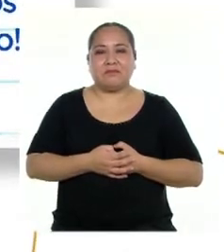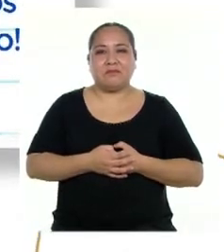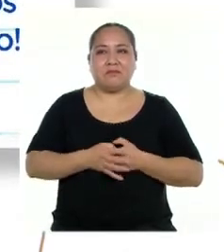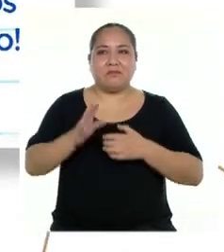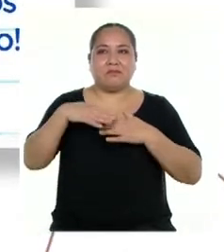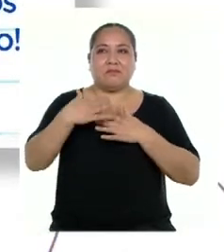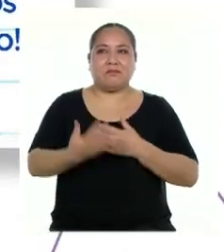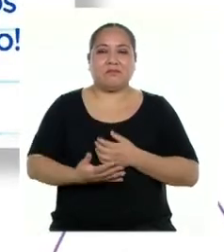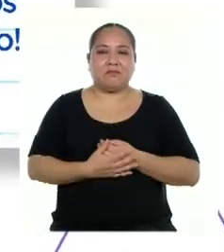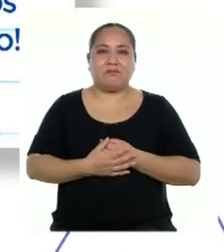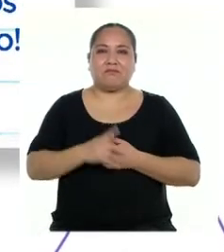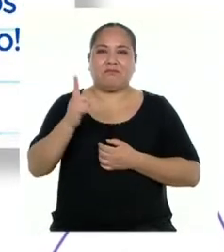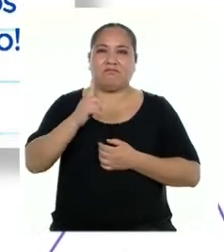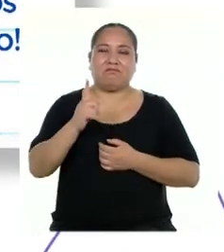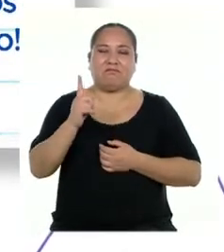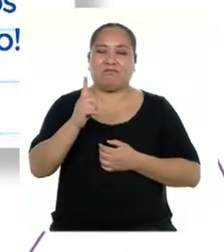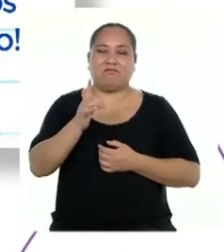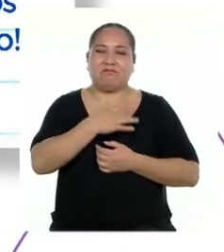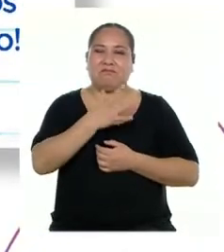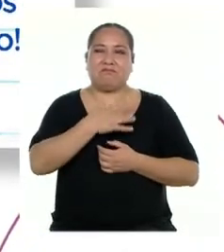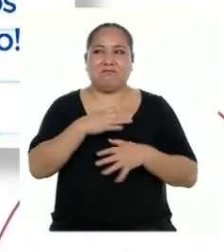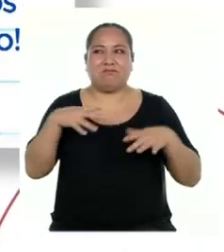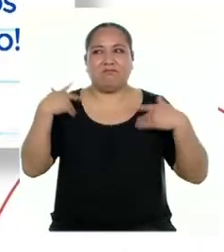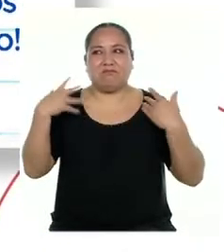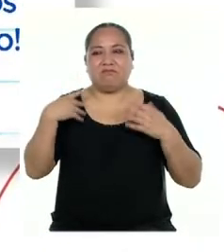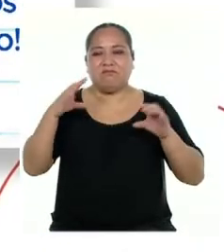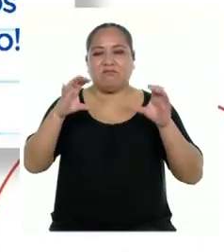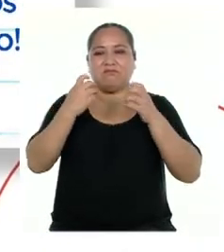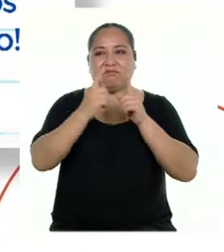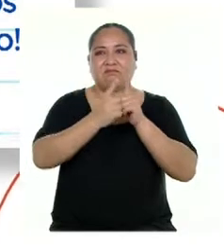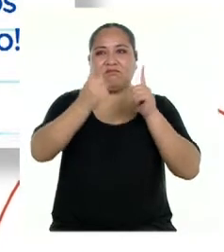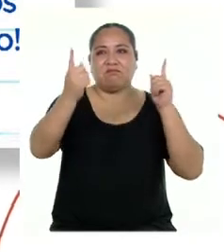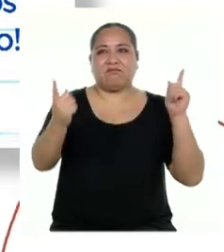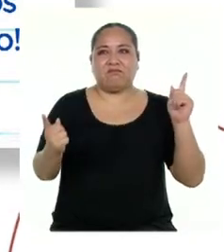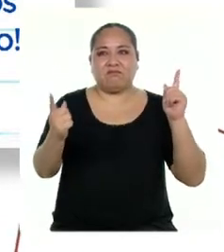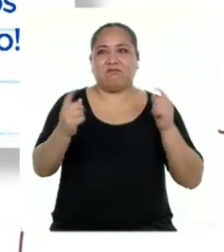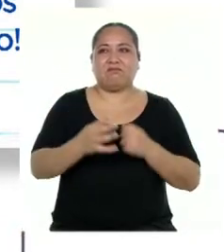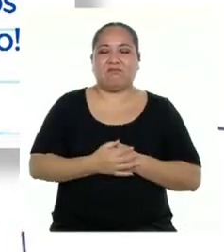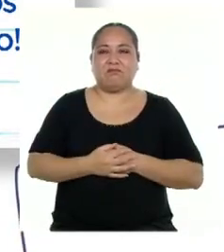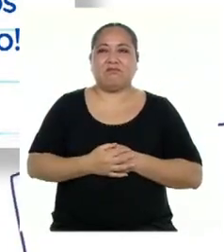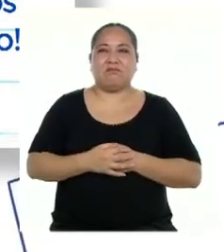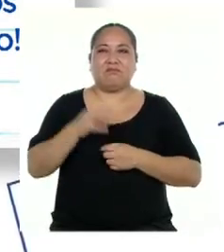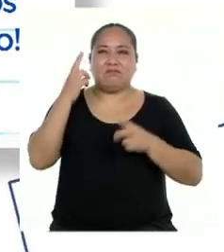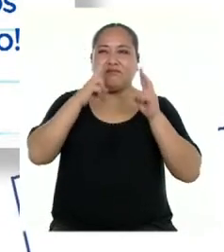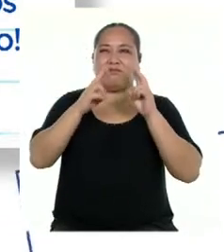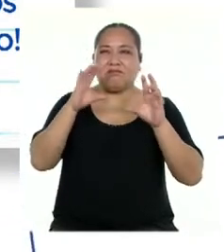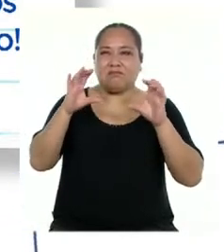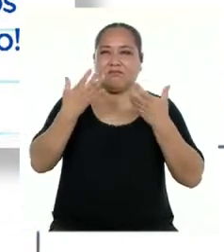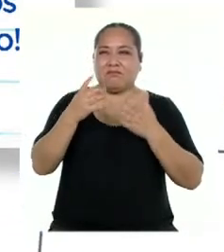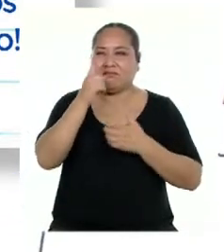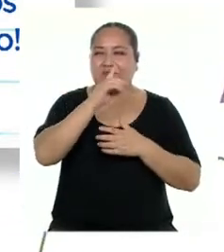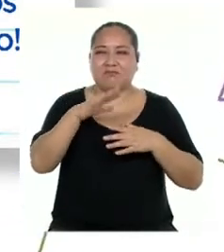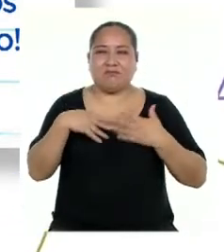Luego, parece que no estaba muy contenta con llevar clases a distancia. Además, noté que hay cursos que no se pueden seguir por